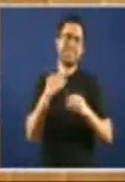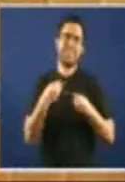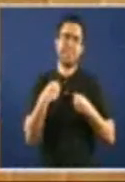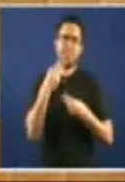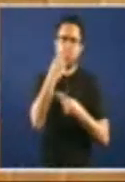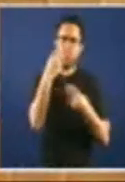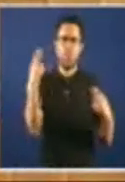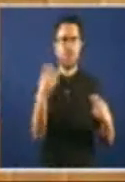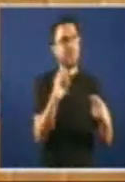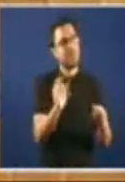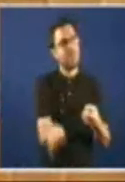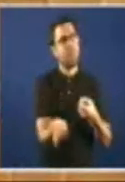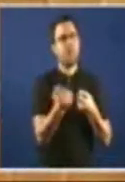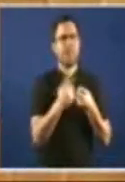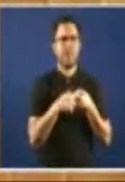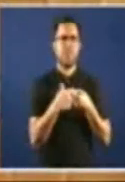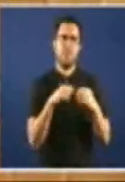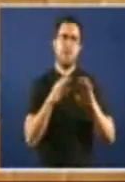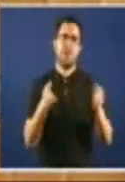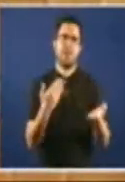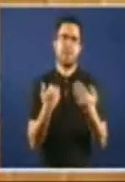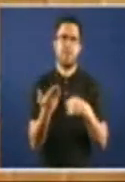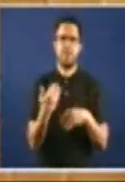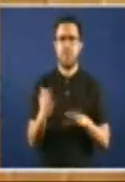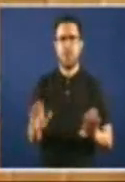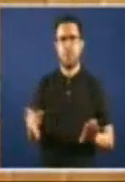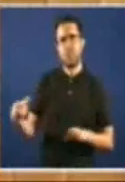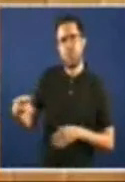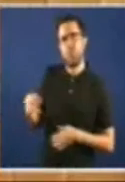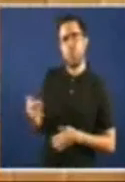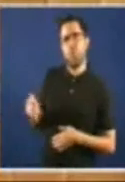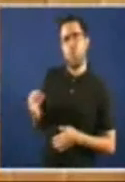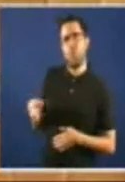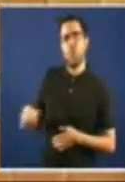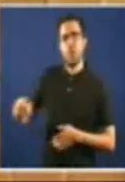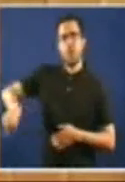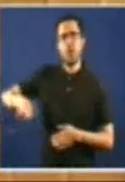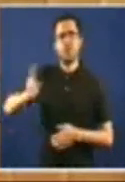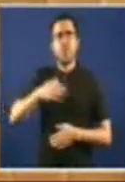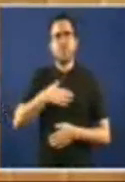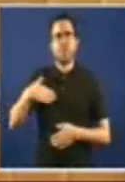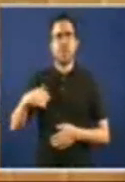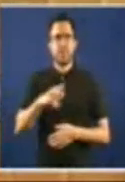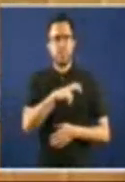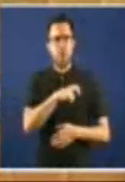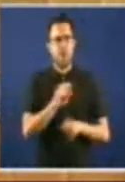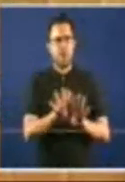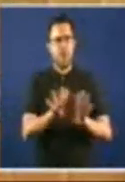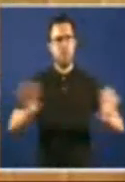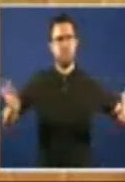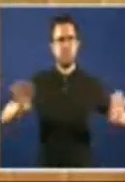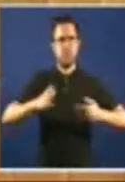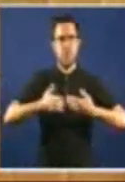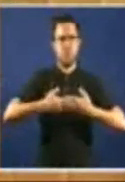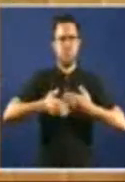falar coa sociedade Vostedes Compoñer policía Na porta do Parlamento Que aquí non entre ninguén Castigarnos Como se